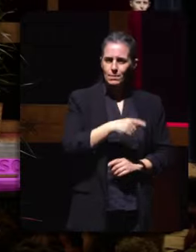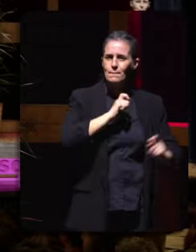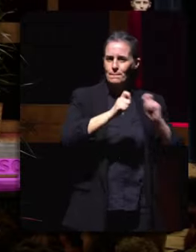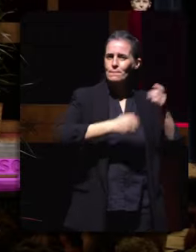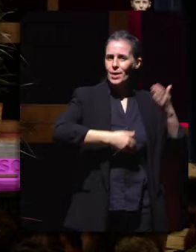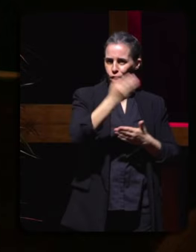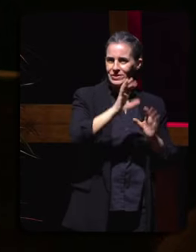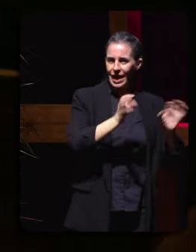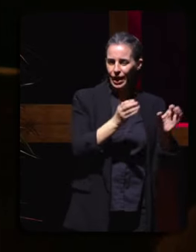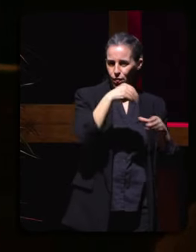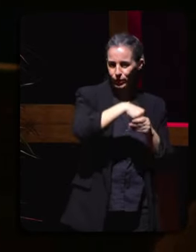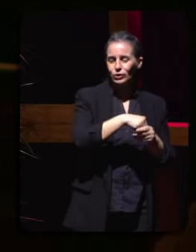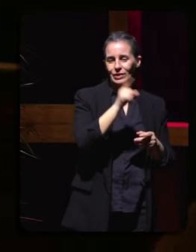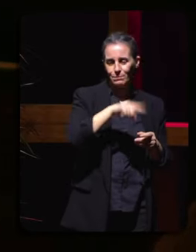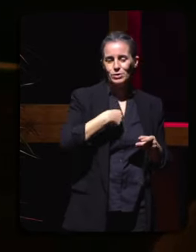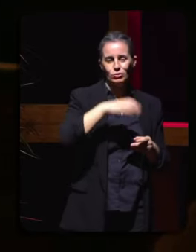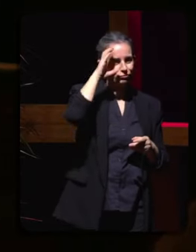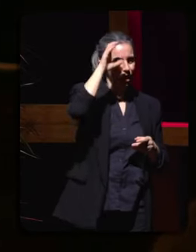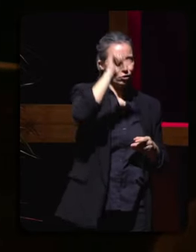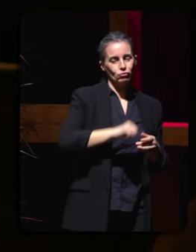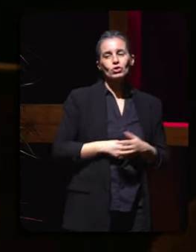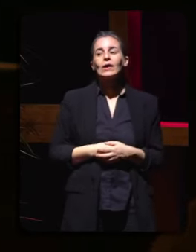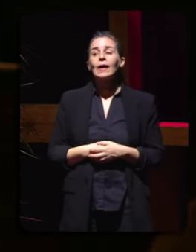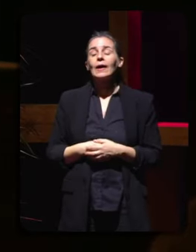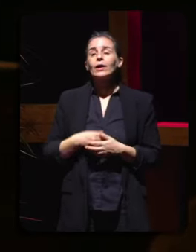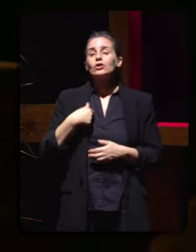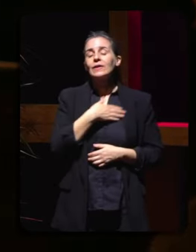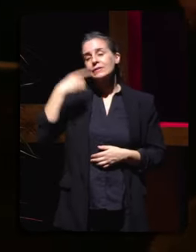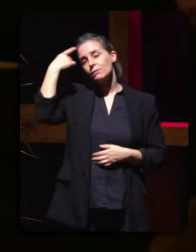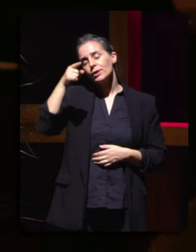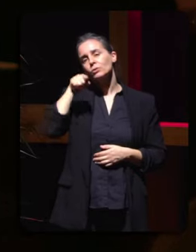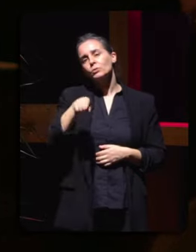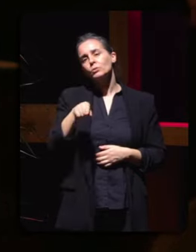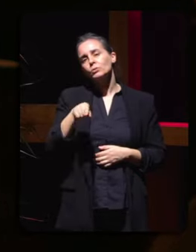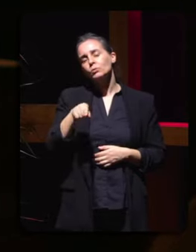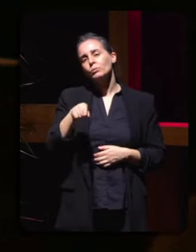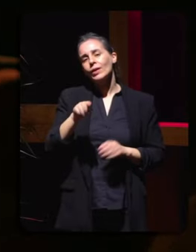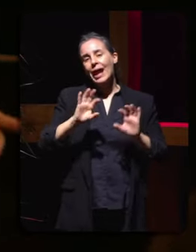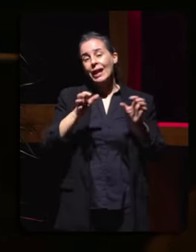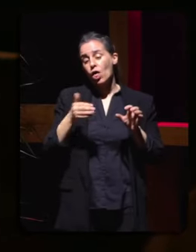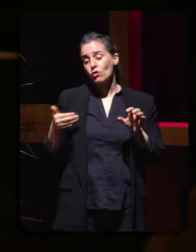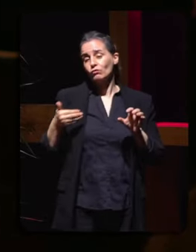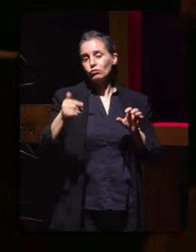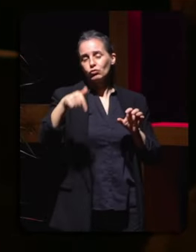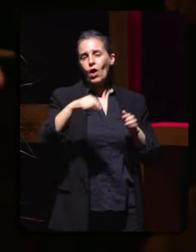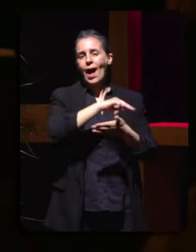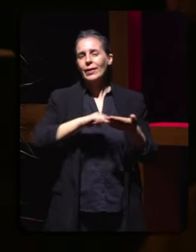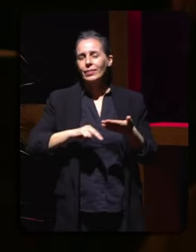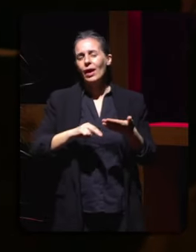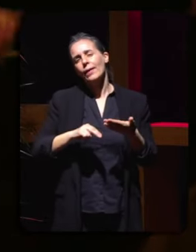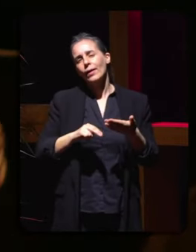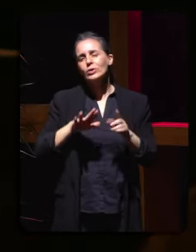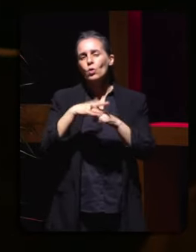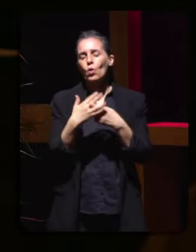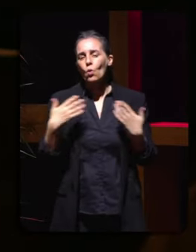tamén escoito Quería saber como ves o panorama da radio en Galicia e sobre todo o panorama das mulleres xornalistas